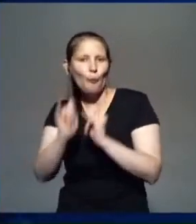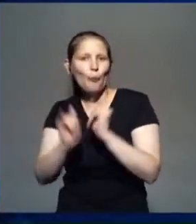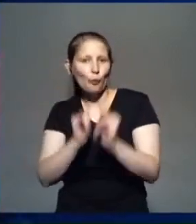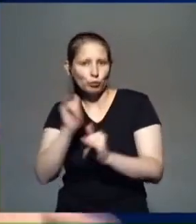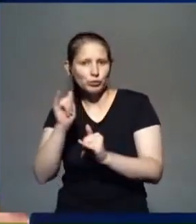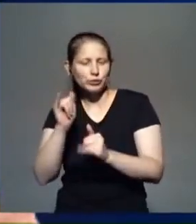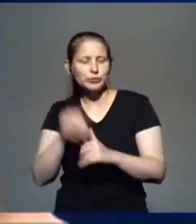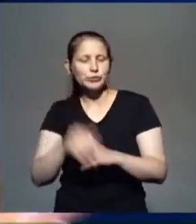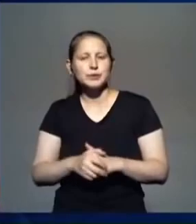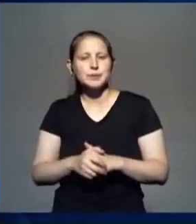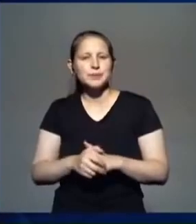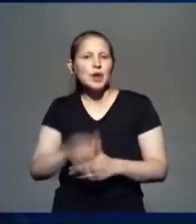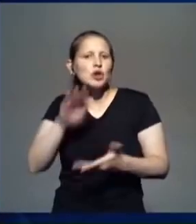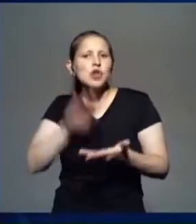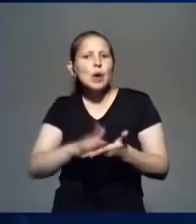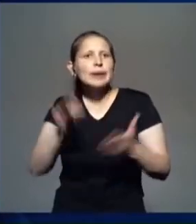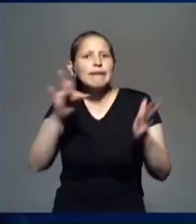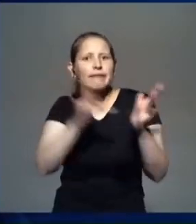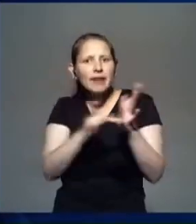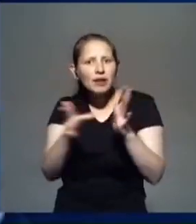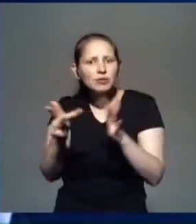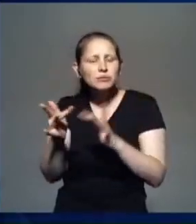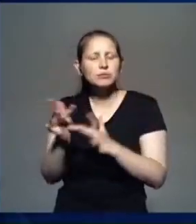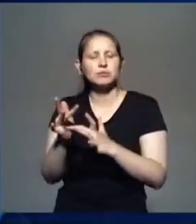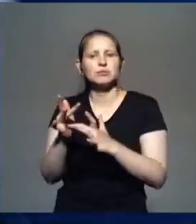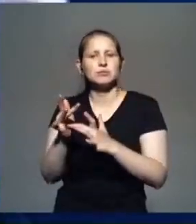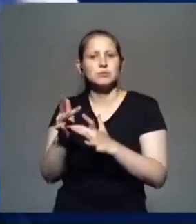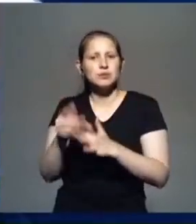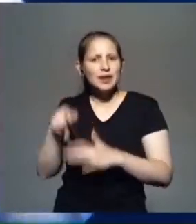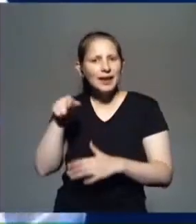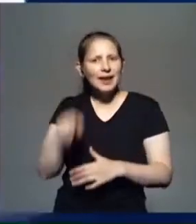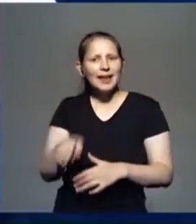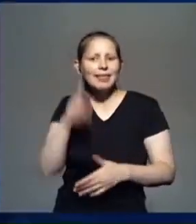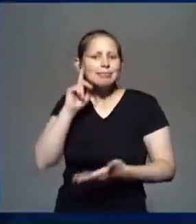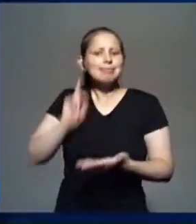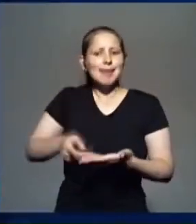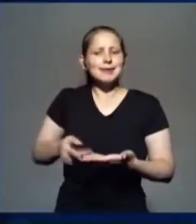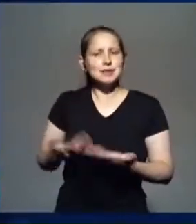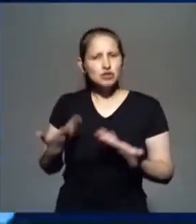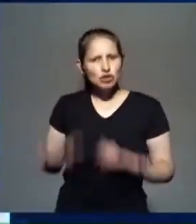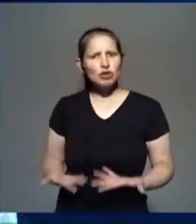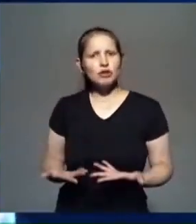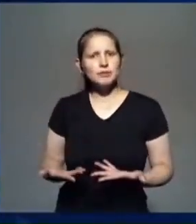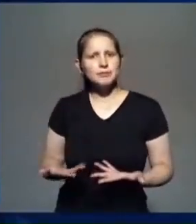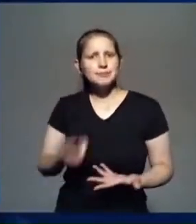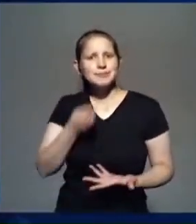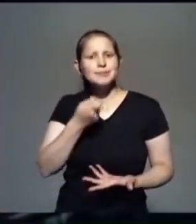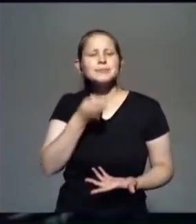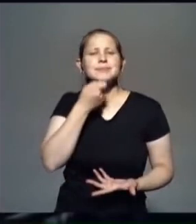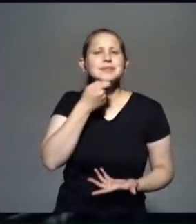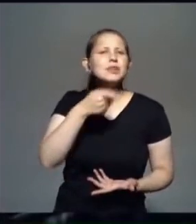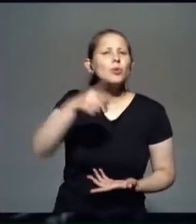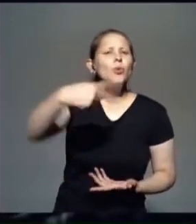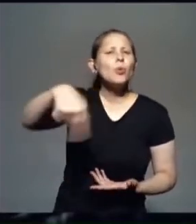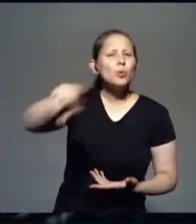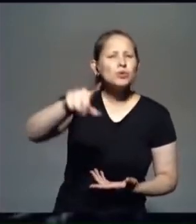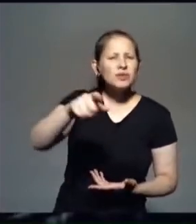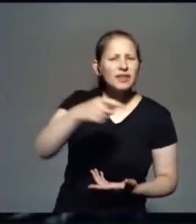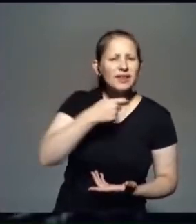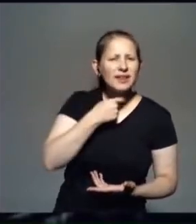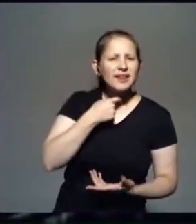una vida intencional. Jesús, si alguien quiere lograr algo en la vida, ¿cuántos quieren lograr algo en la vida?